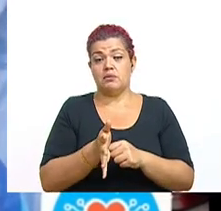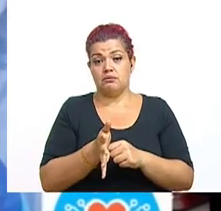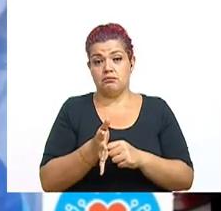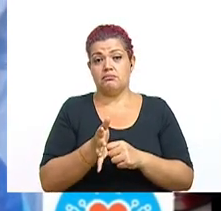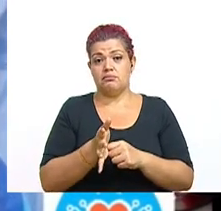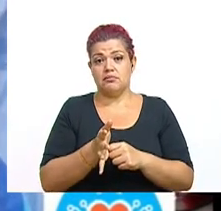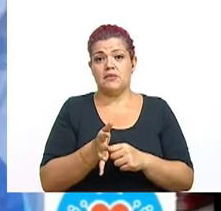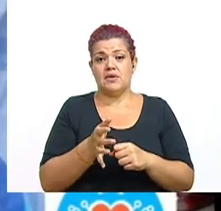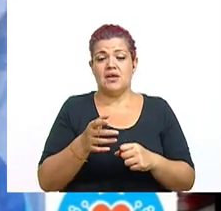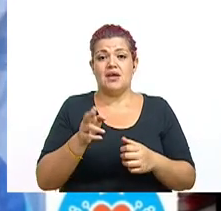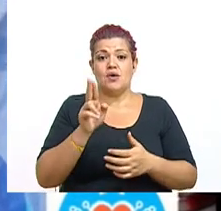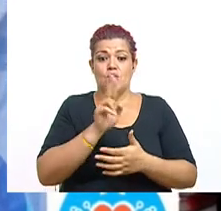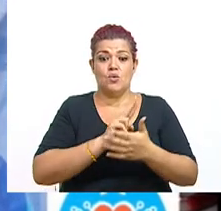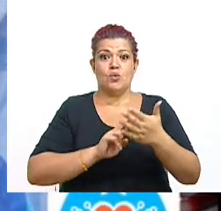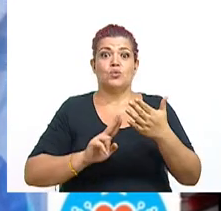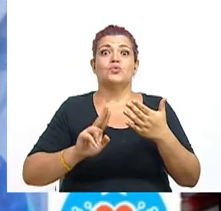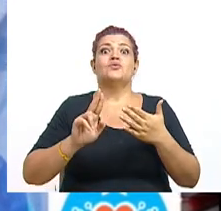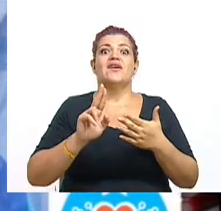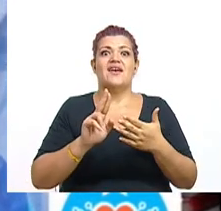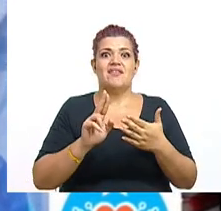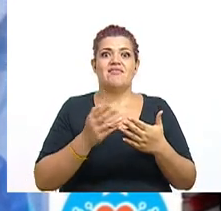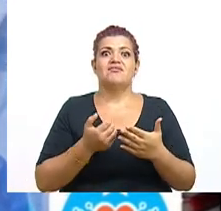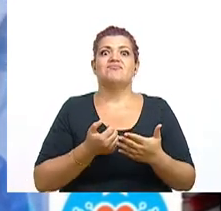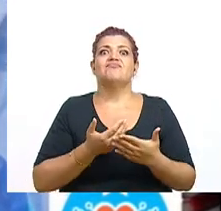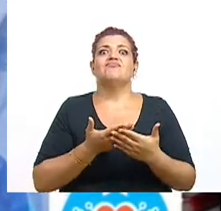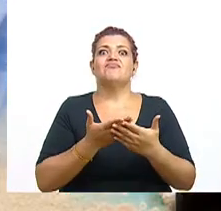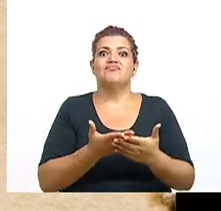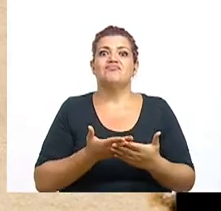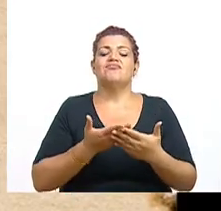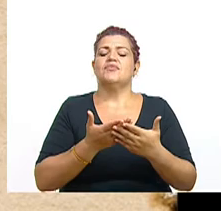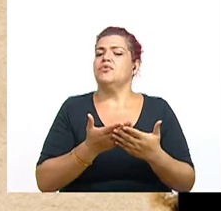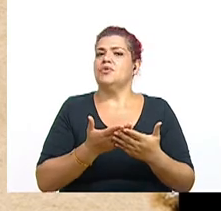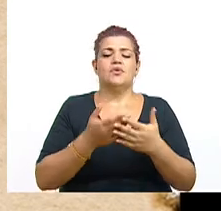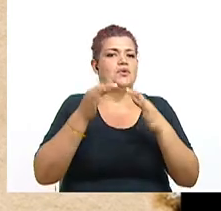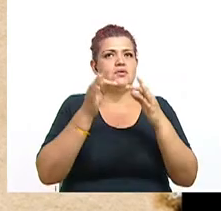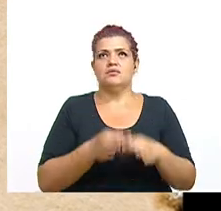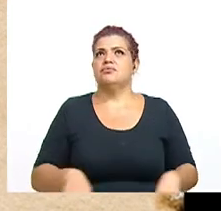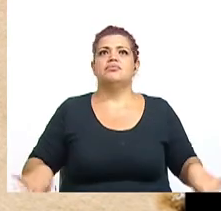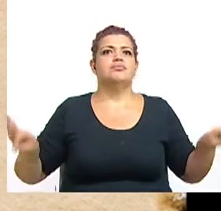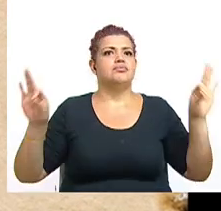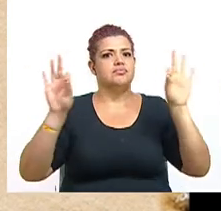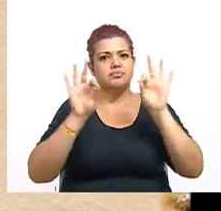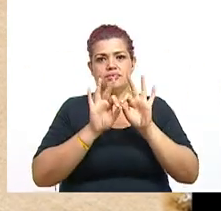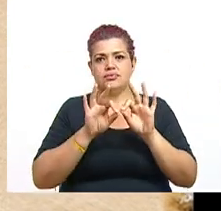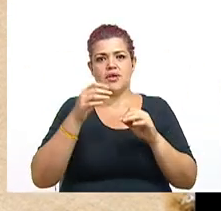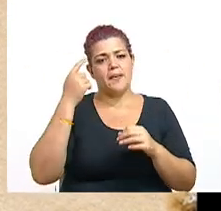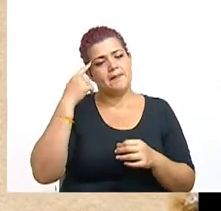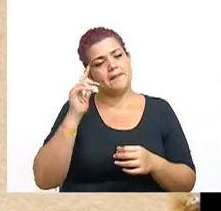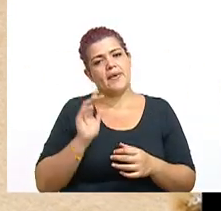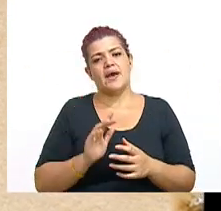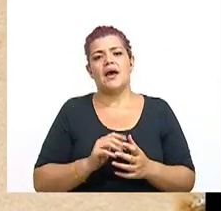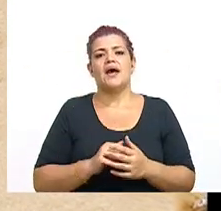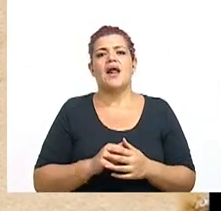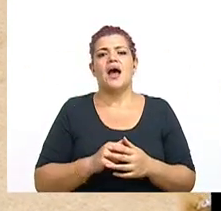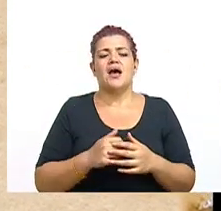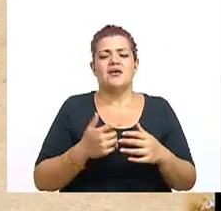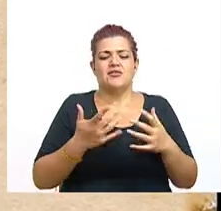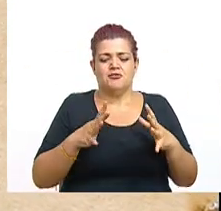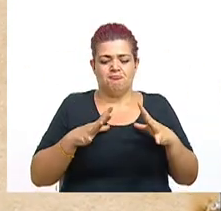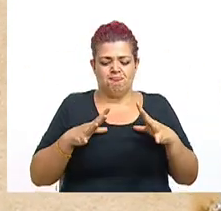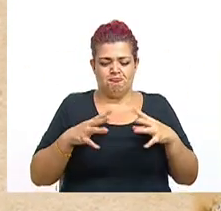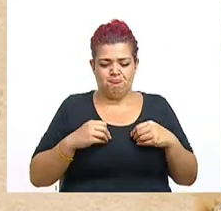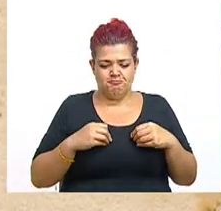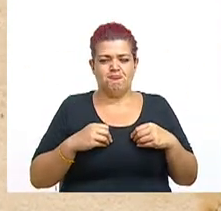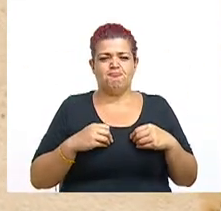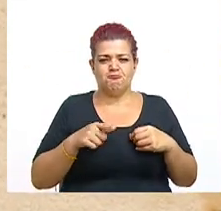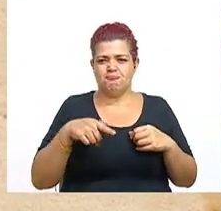los aportes de la UCR, vamos a darle un aplauso a la UCR, han sido fundamentales para atender esta crisis